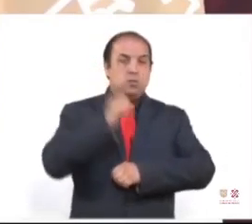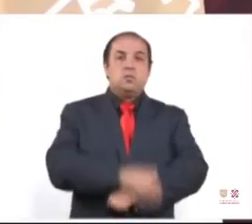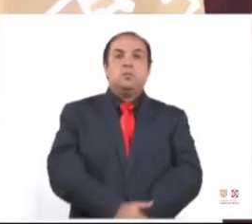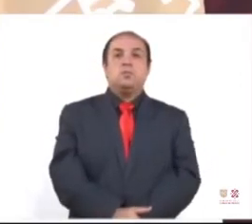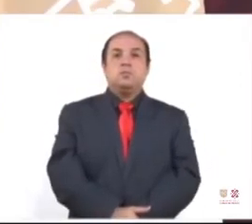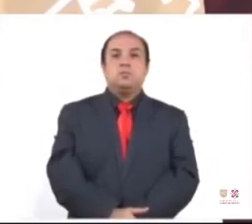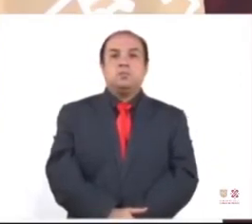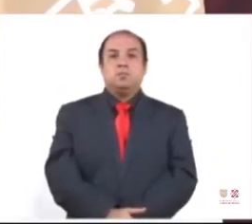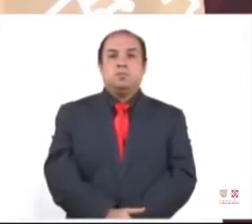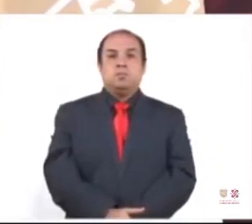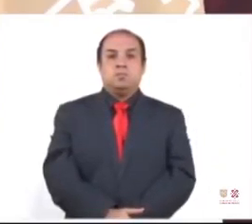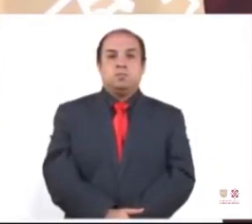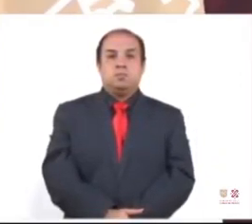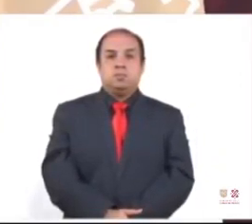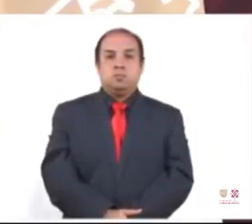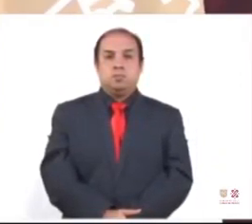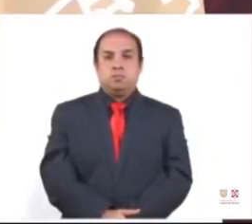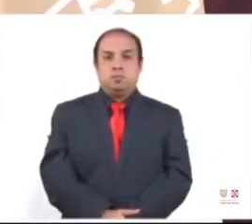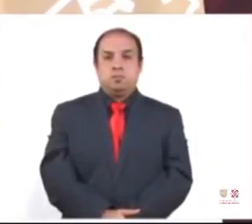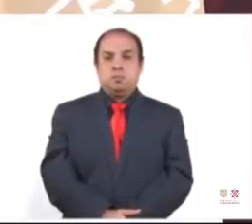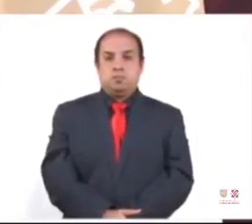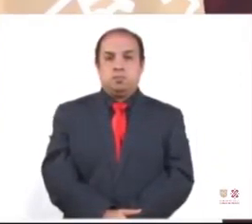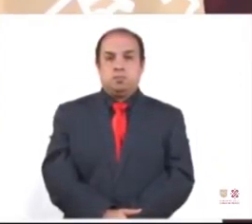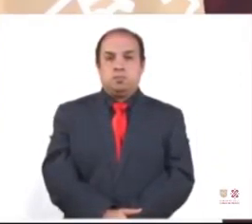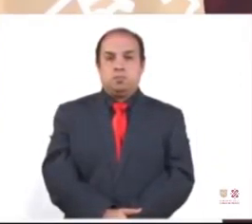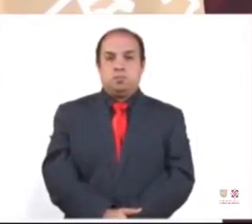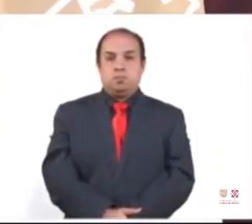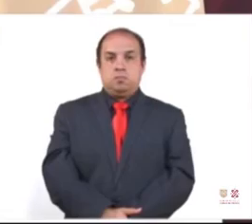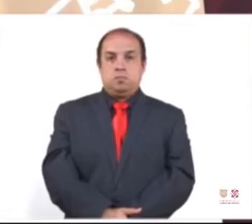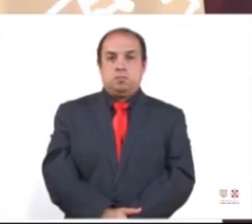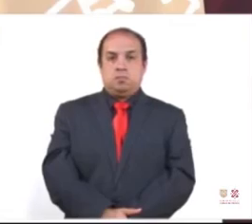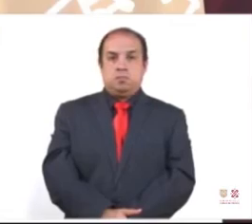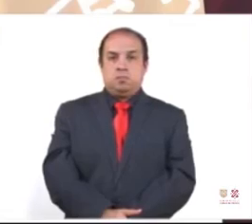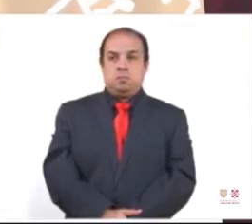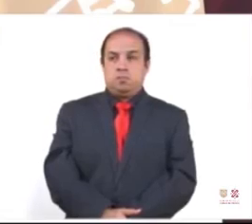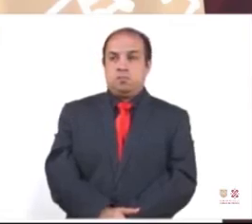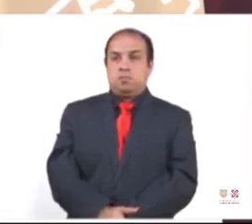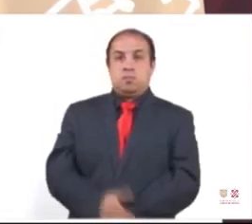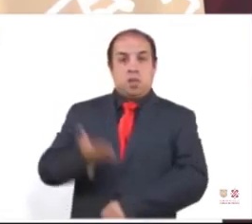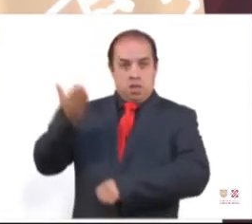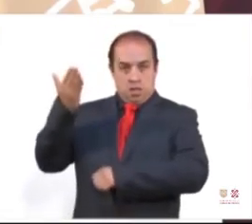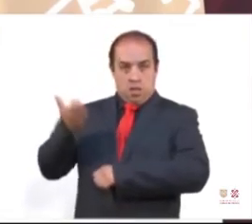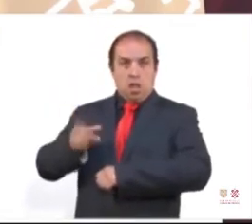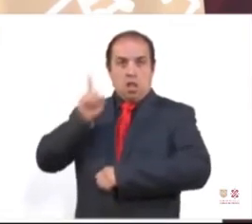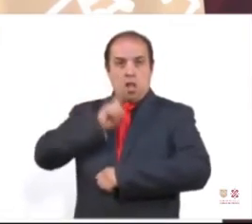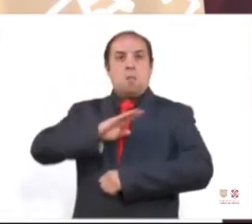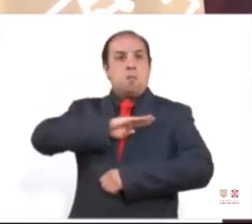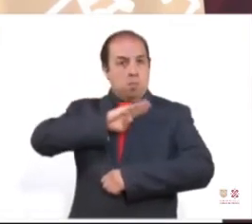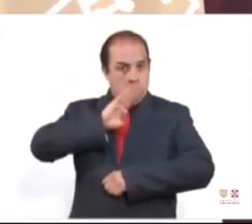Lo que quiero decirles es que ella ya sin vida,